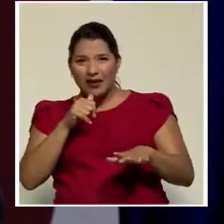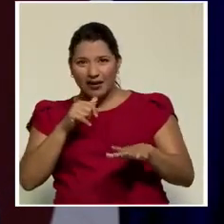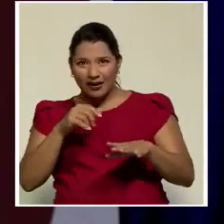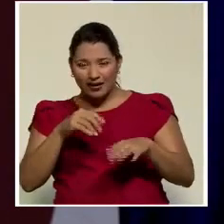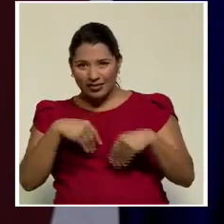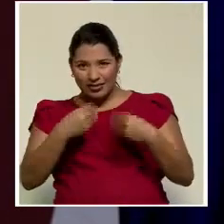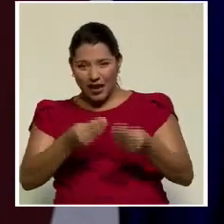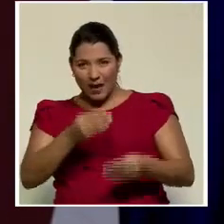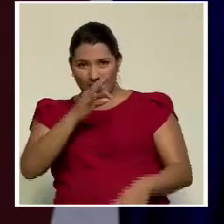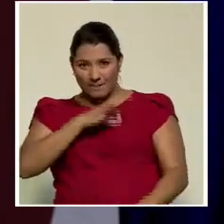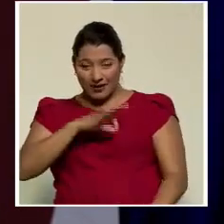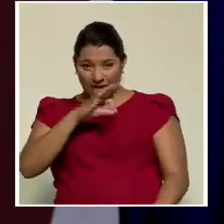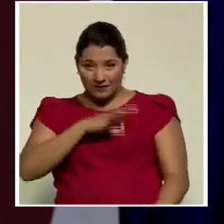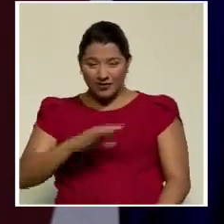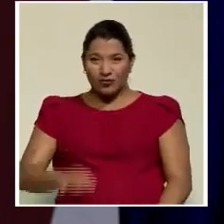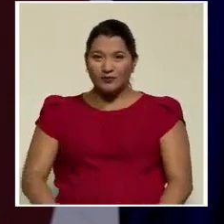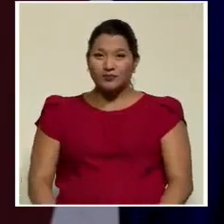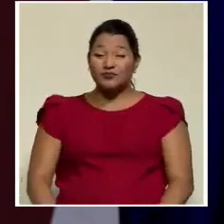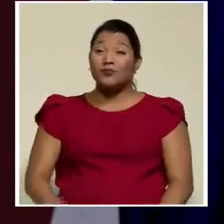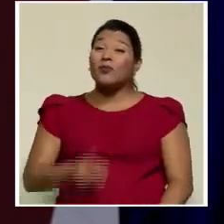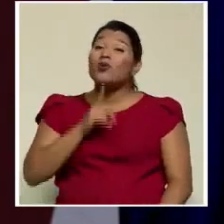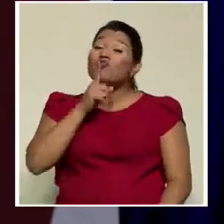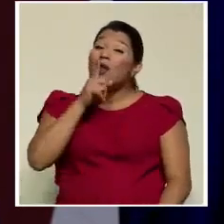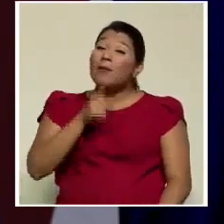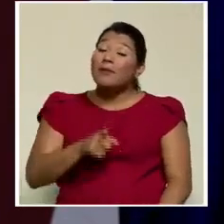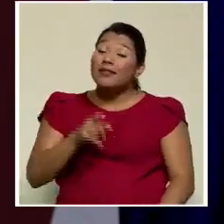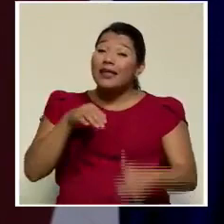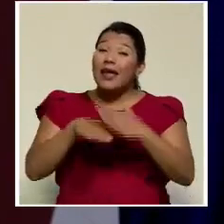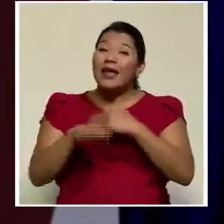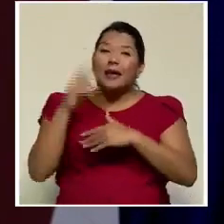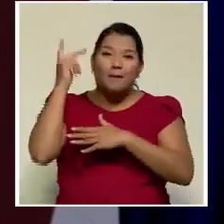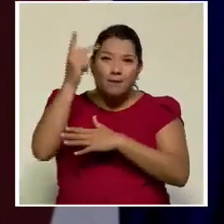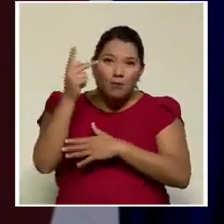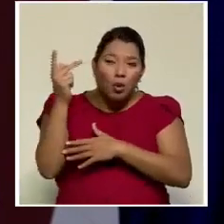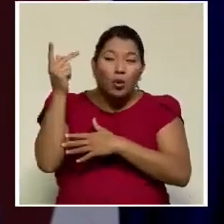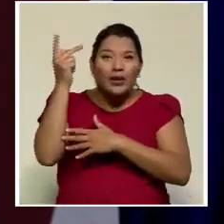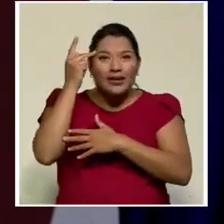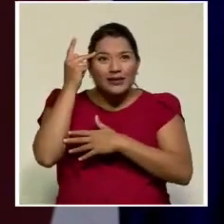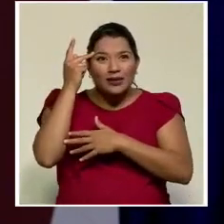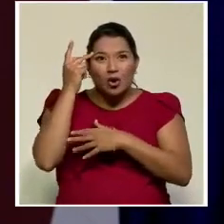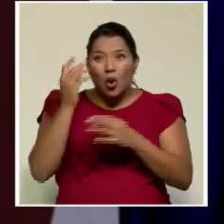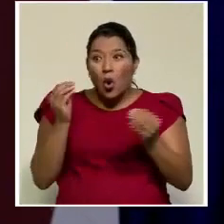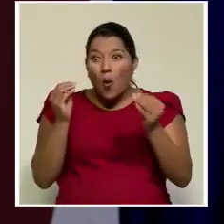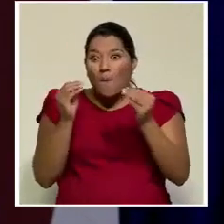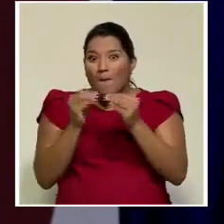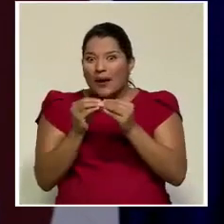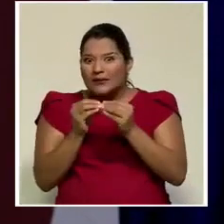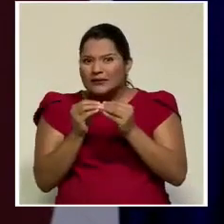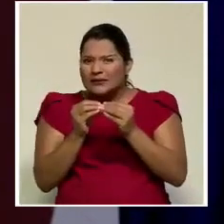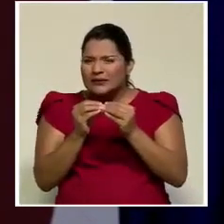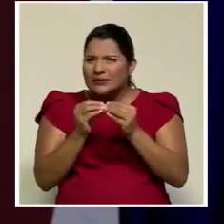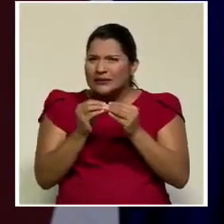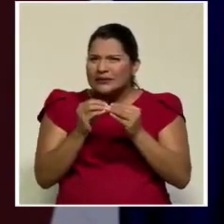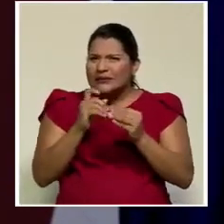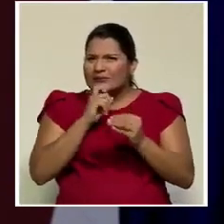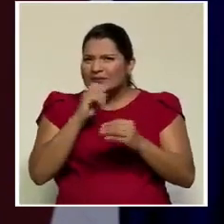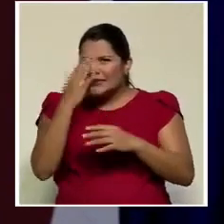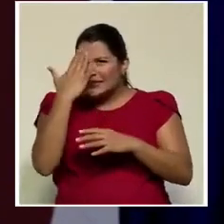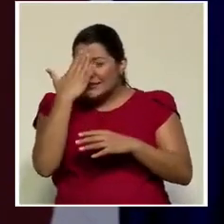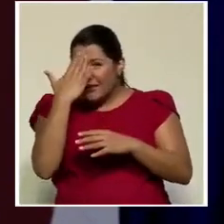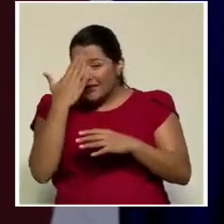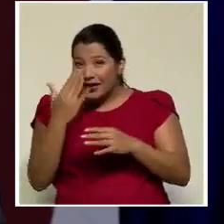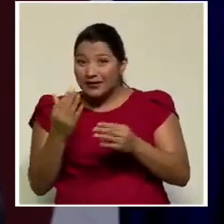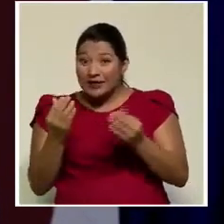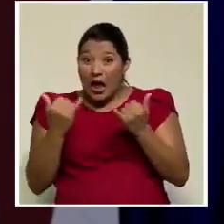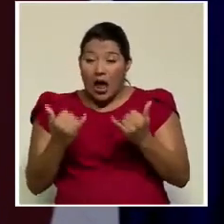Realmente, en política, lo más imprevisible es ahora lo más probable. Vamos a la biografía